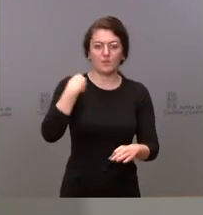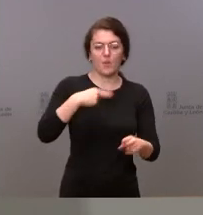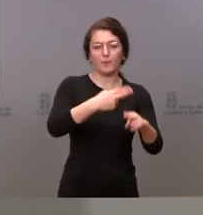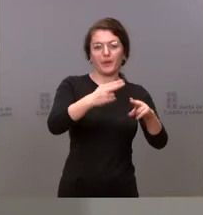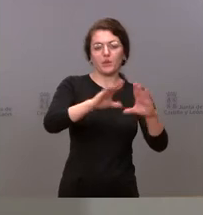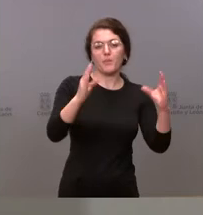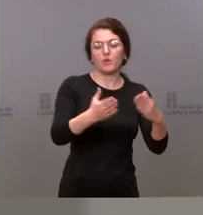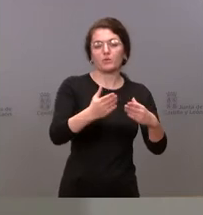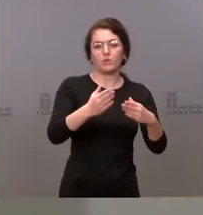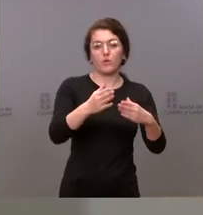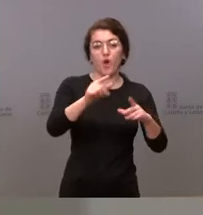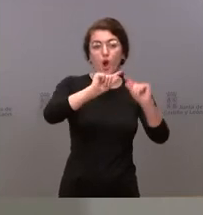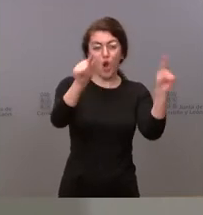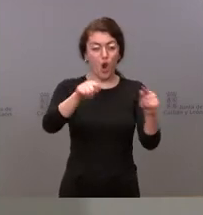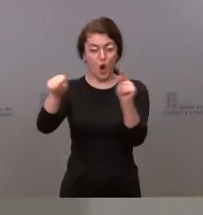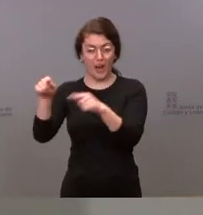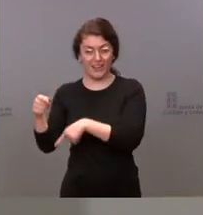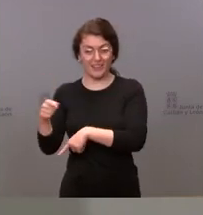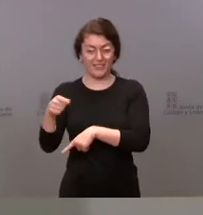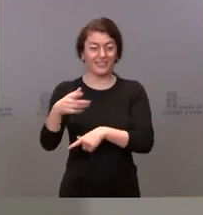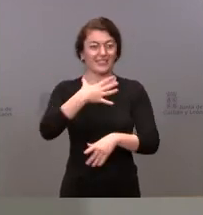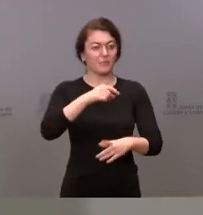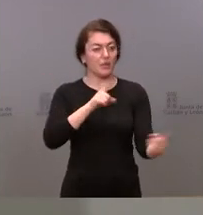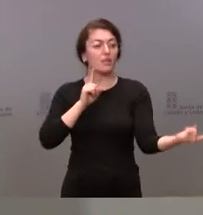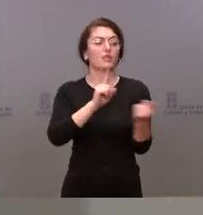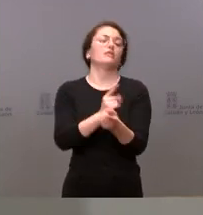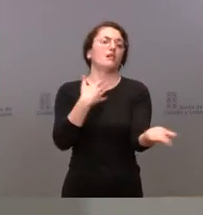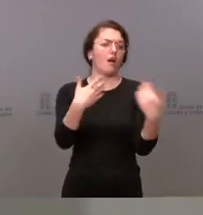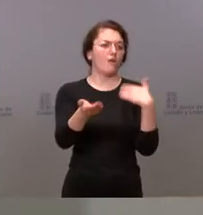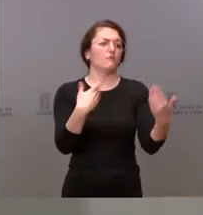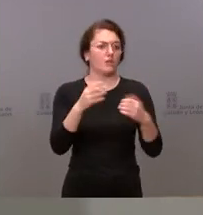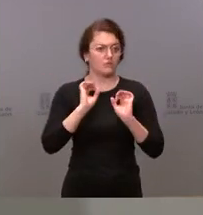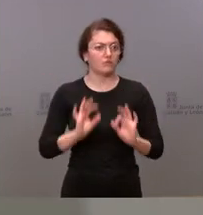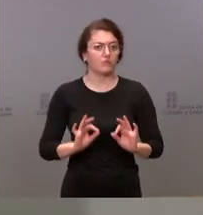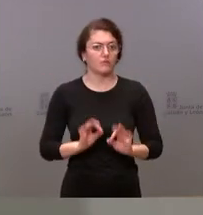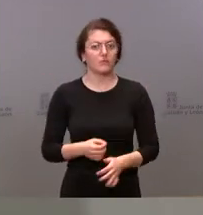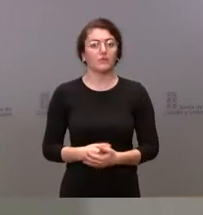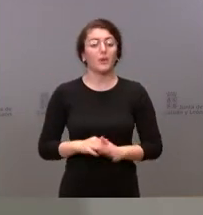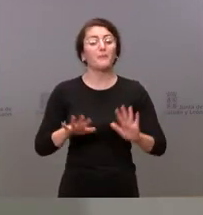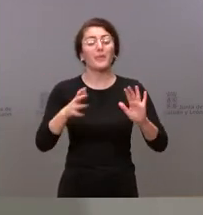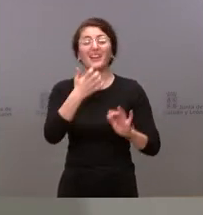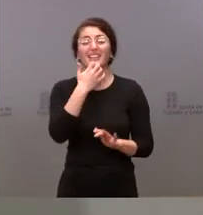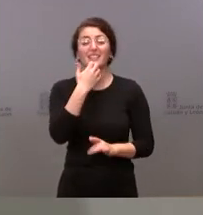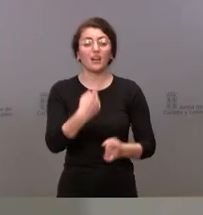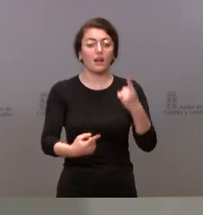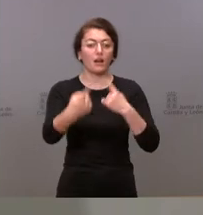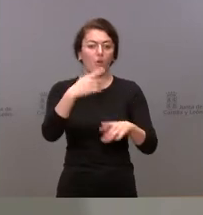encontrar en nosotros una escucha activa pero también le señalo que si hay algún gobierno claramente comprometido con la